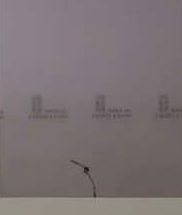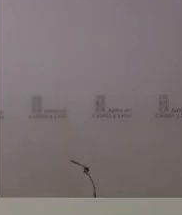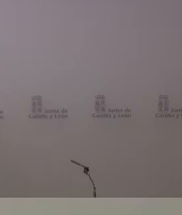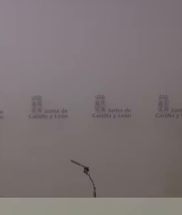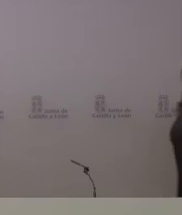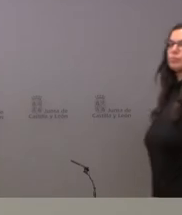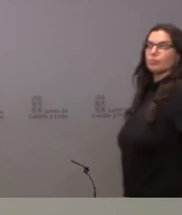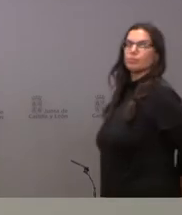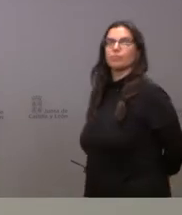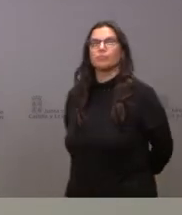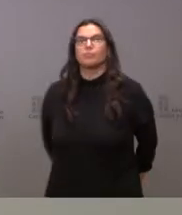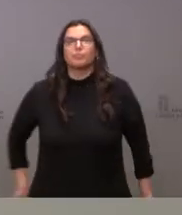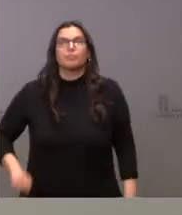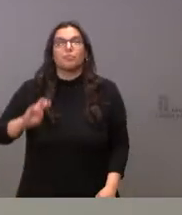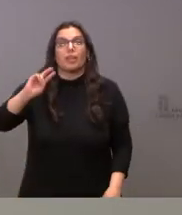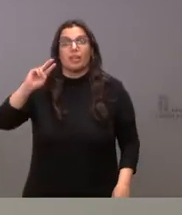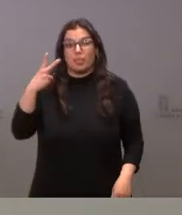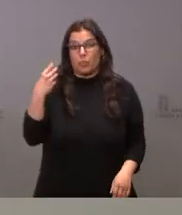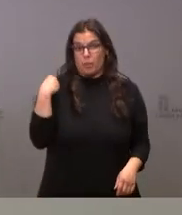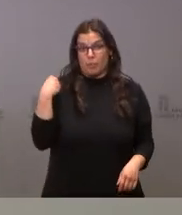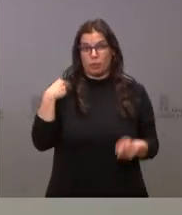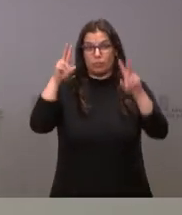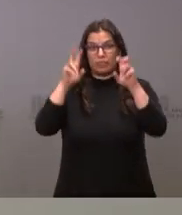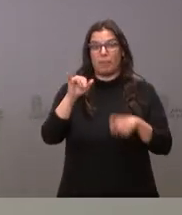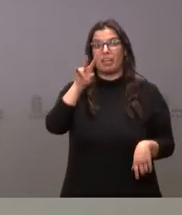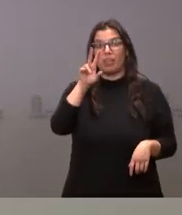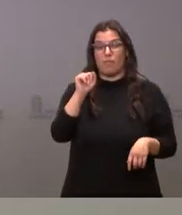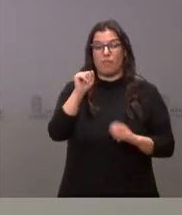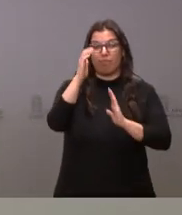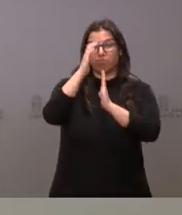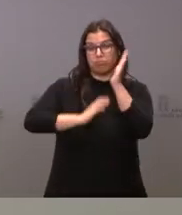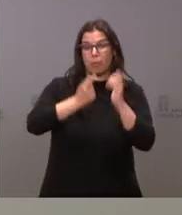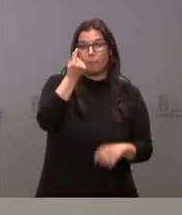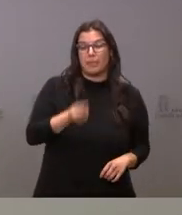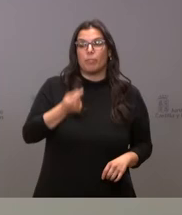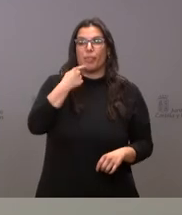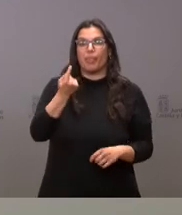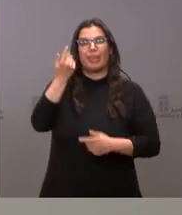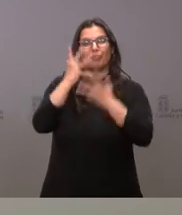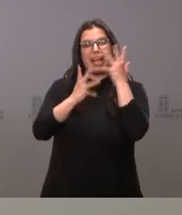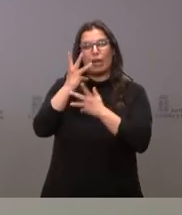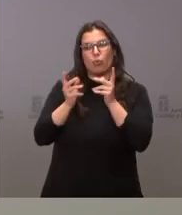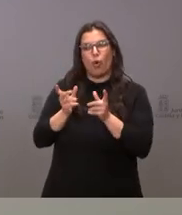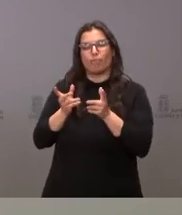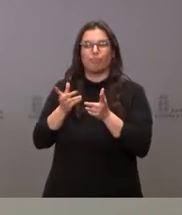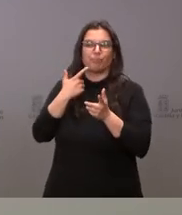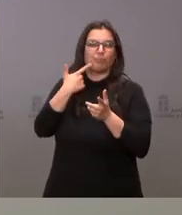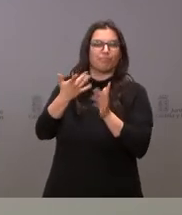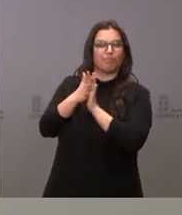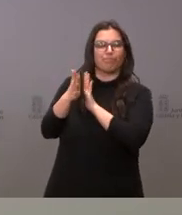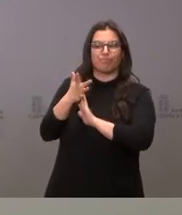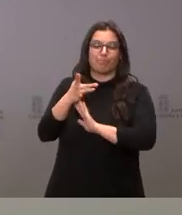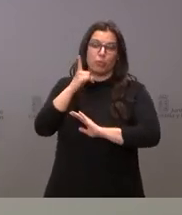plantea no estamos en condiciones de ofrecerle una cifa y un cálculo porque al final el gobierno lo que hace es